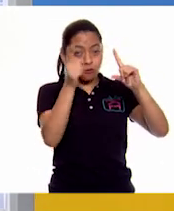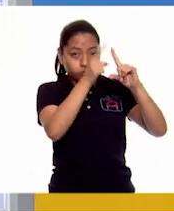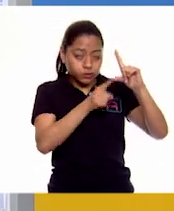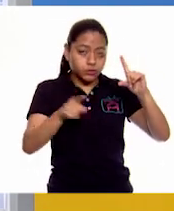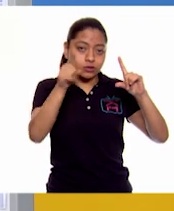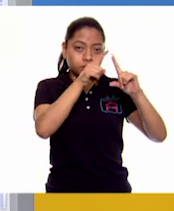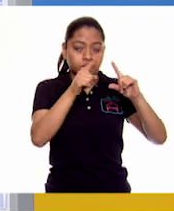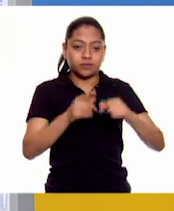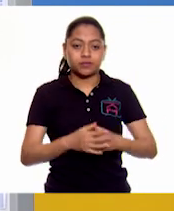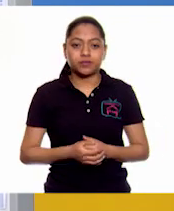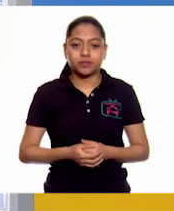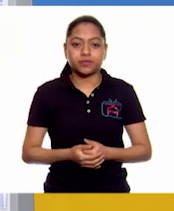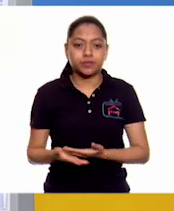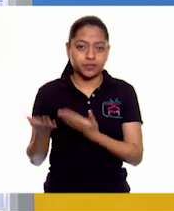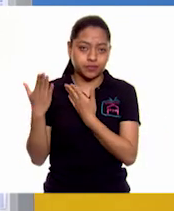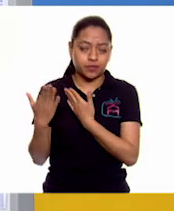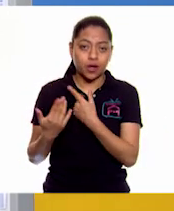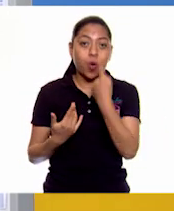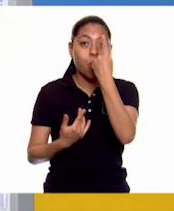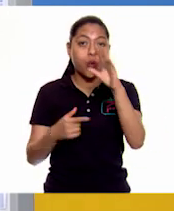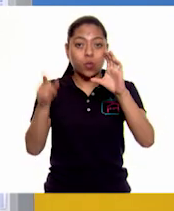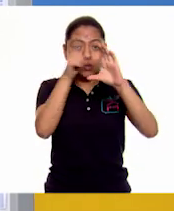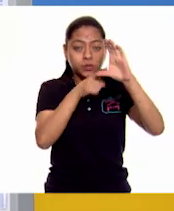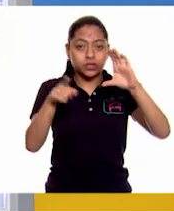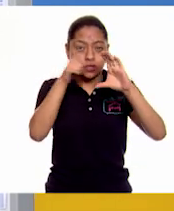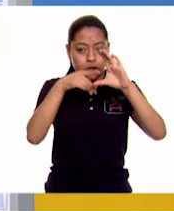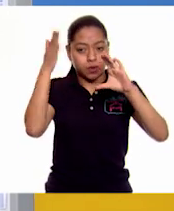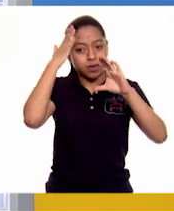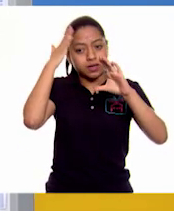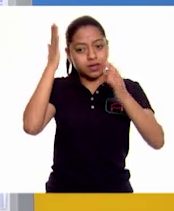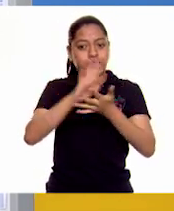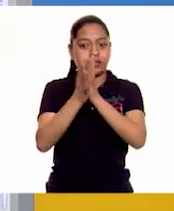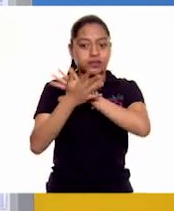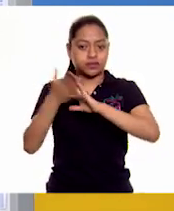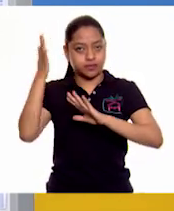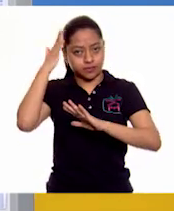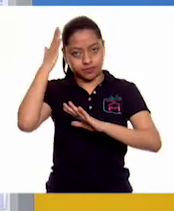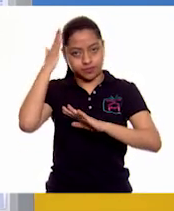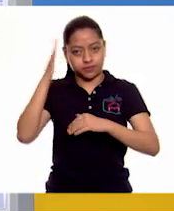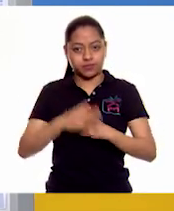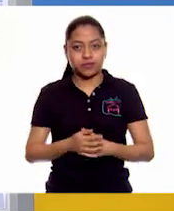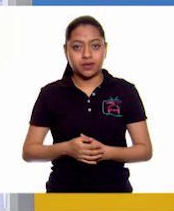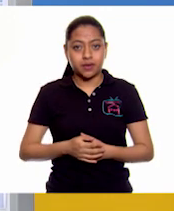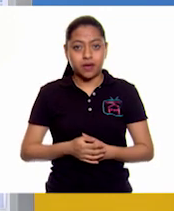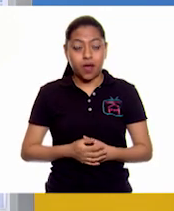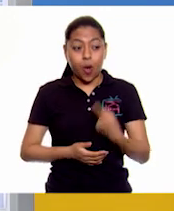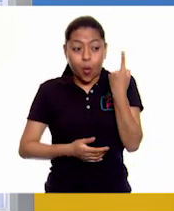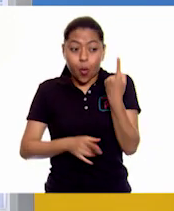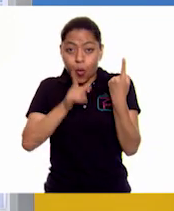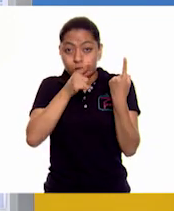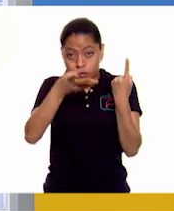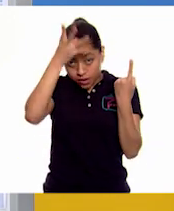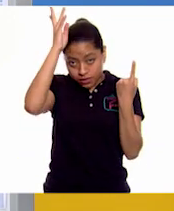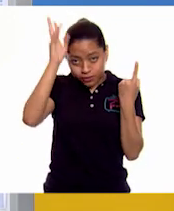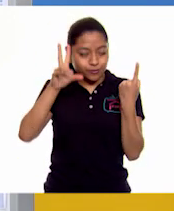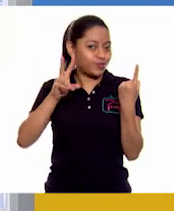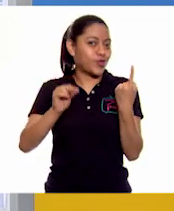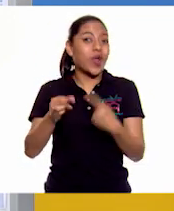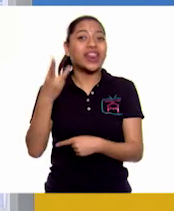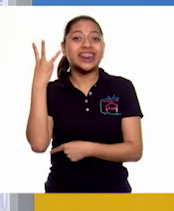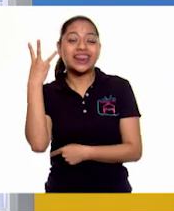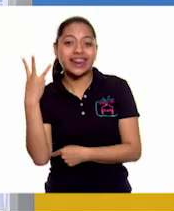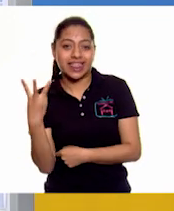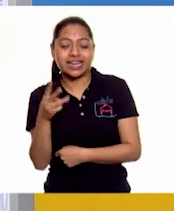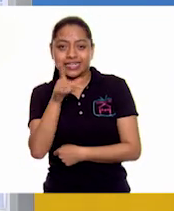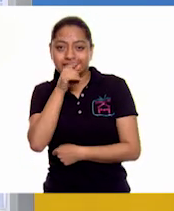círculo. Un círculo para la cabeza. Pero vamos a obtener para tres gallitos. ¿Qué operación realizaríamos?